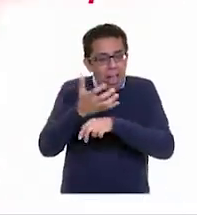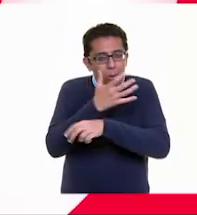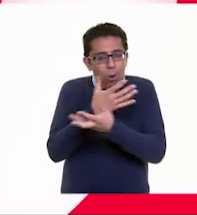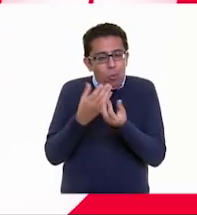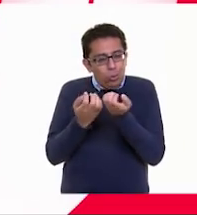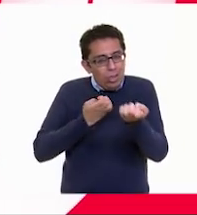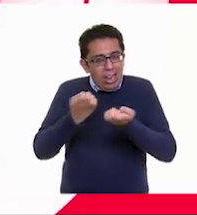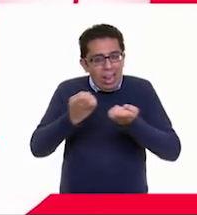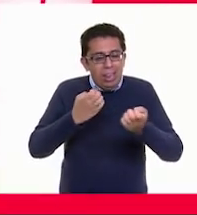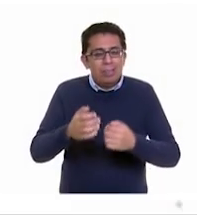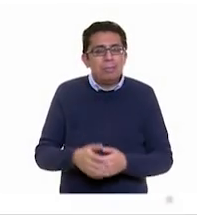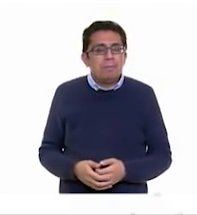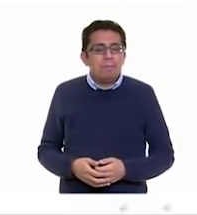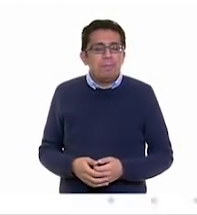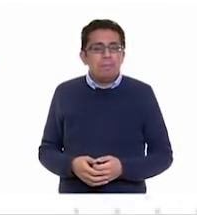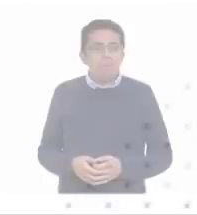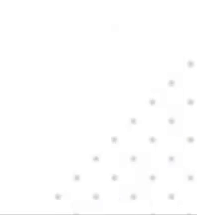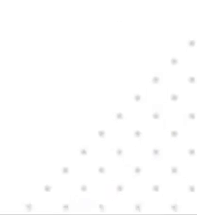maestra!